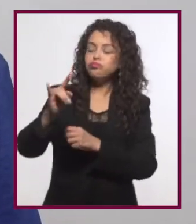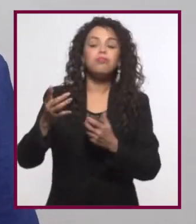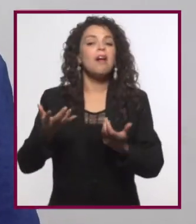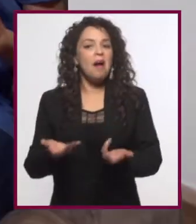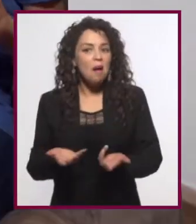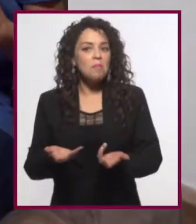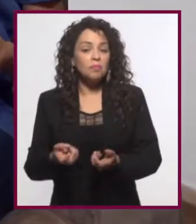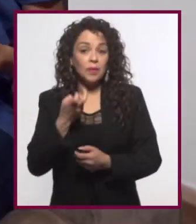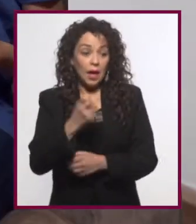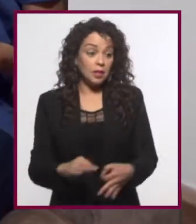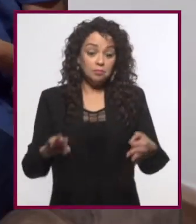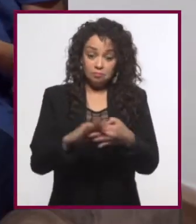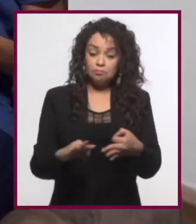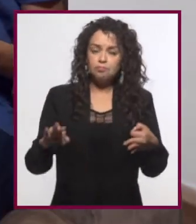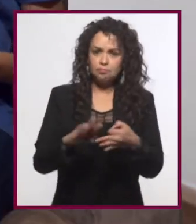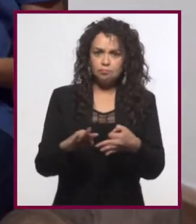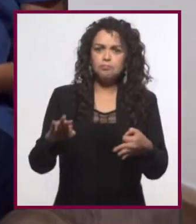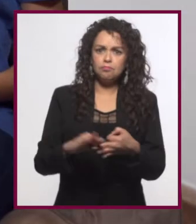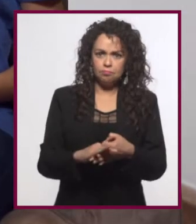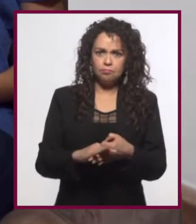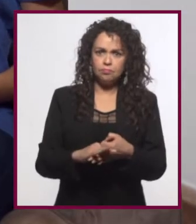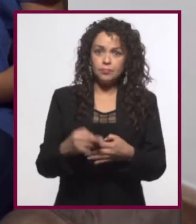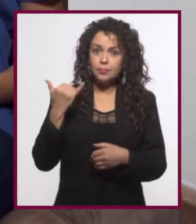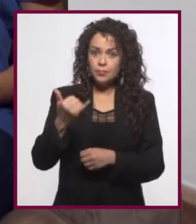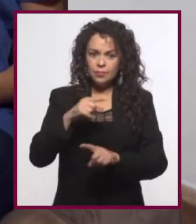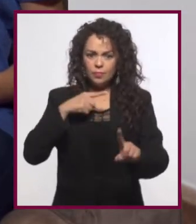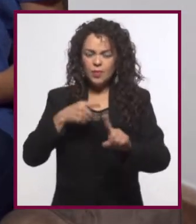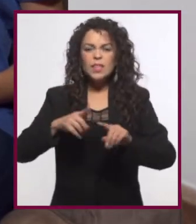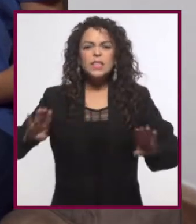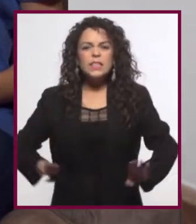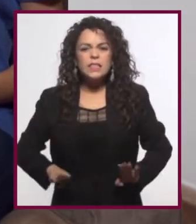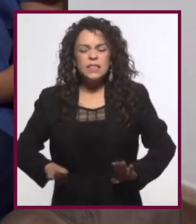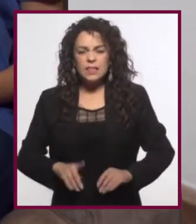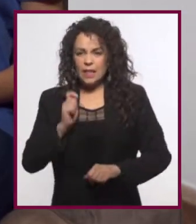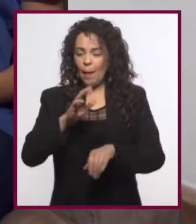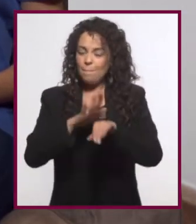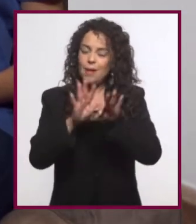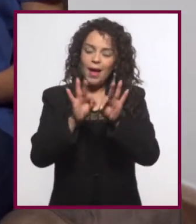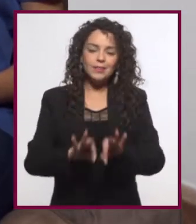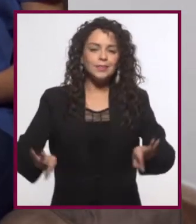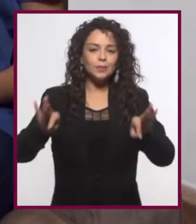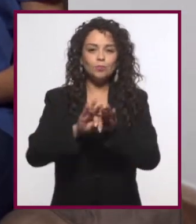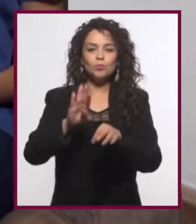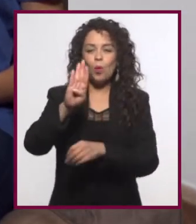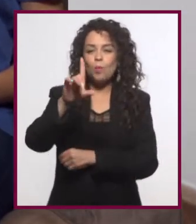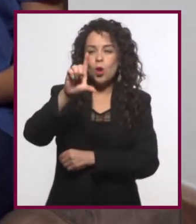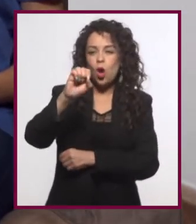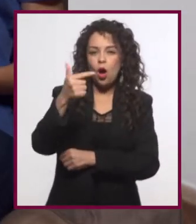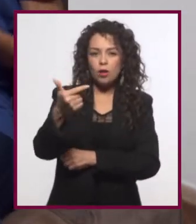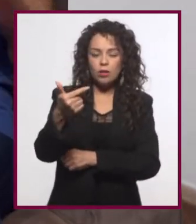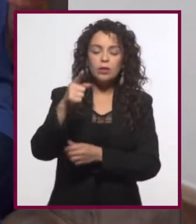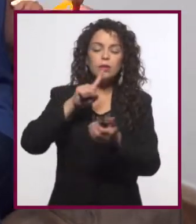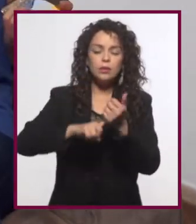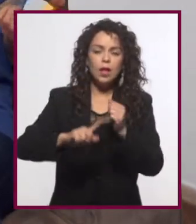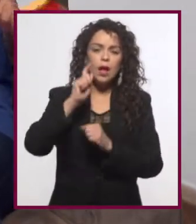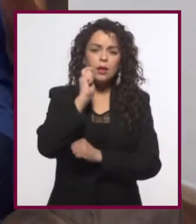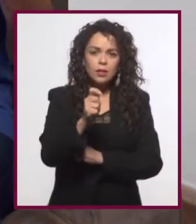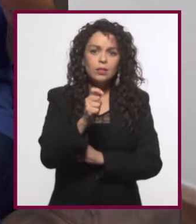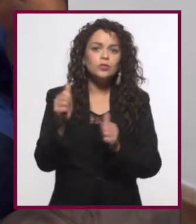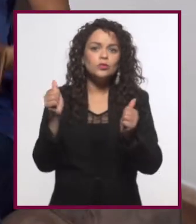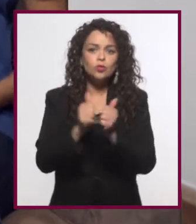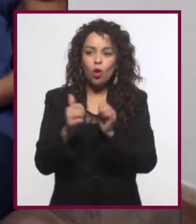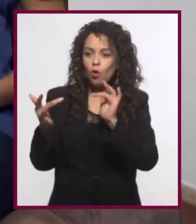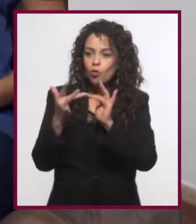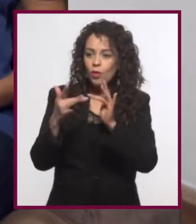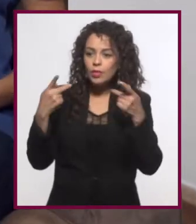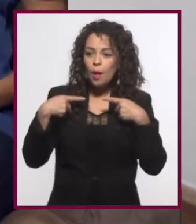Que tiene cierta regularidad y, sobre todo, tenía una de las características más importantes de los blogs. Que interactuaban con